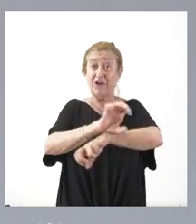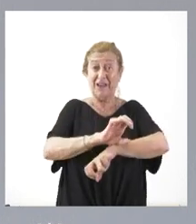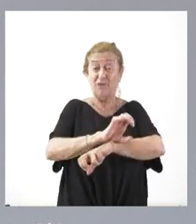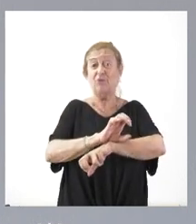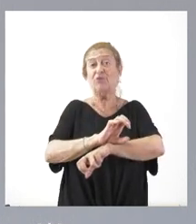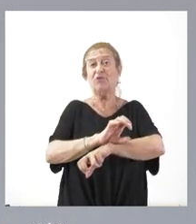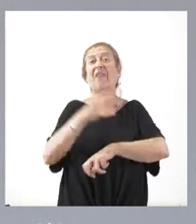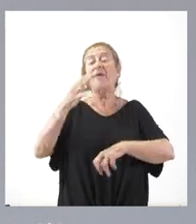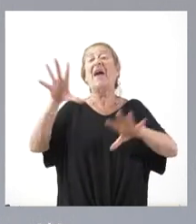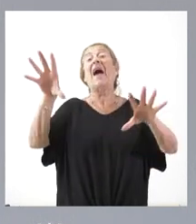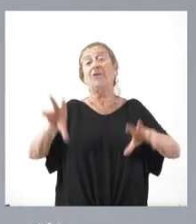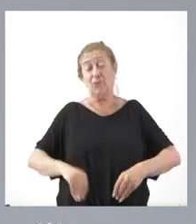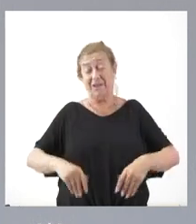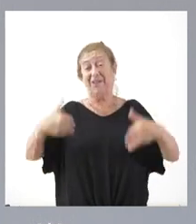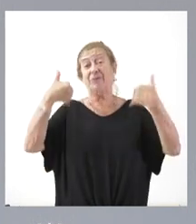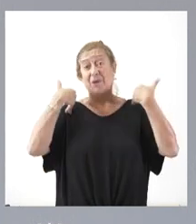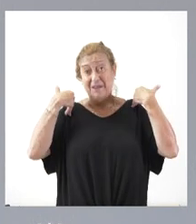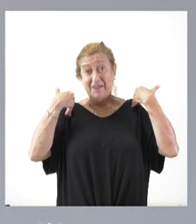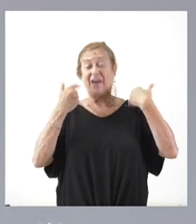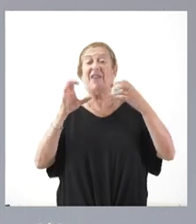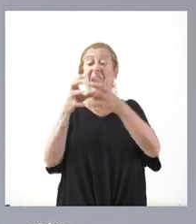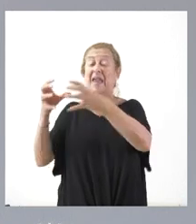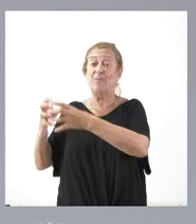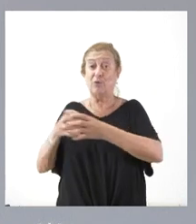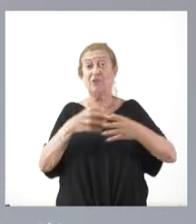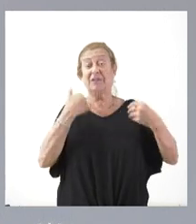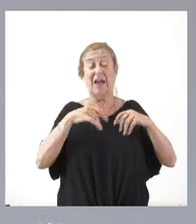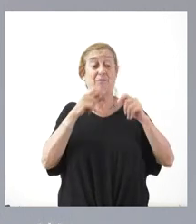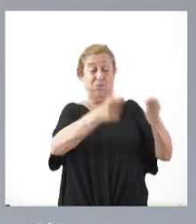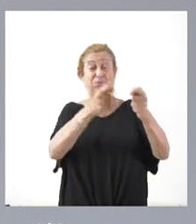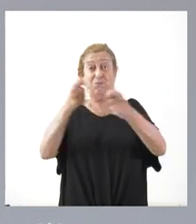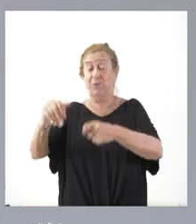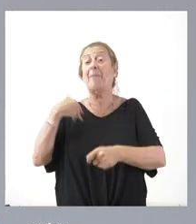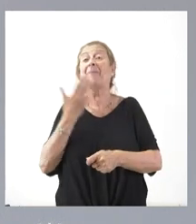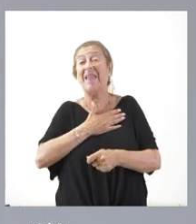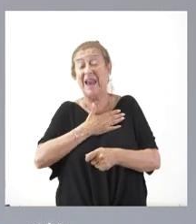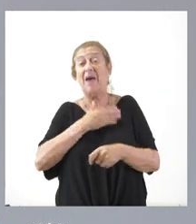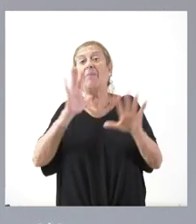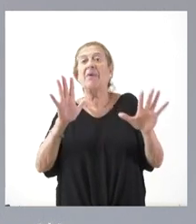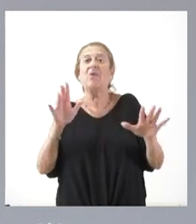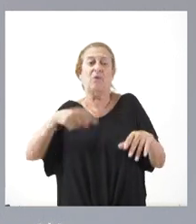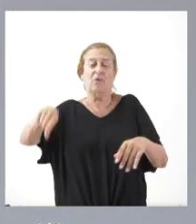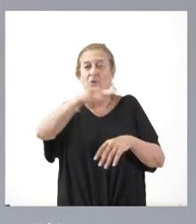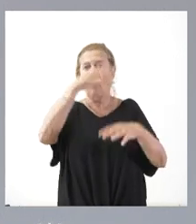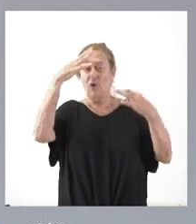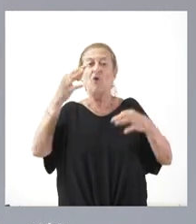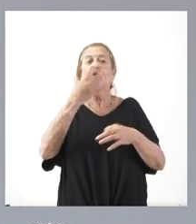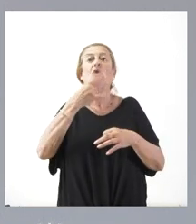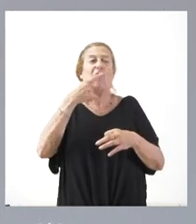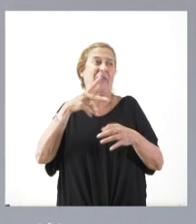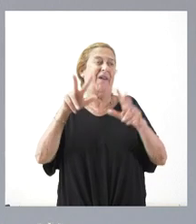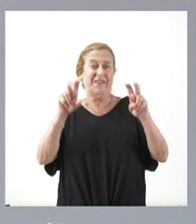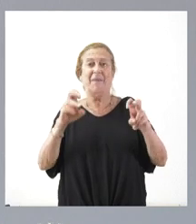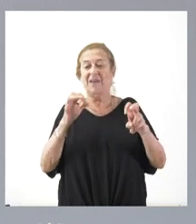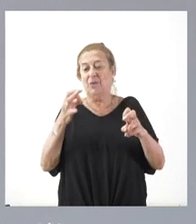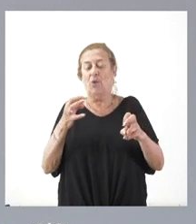asumir esa responsabilidad. Los equipos van a tomar posición mañana, pero aunque ellos, lógicamente, conocen la materia y en poco tiempo